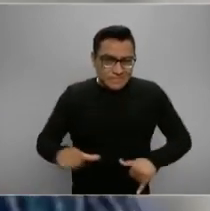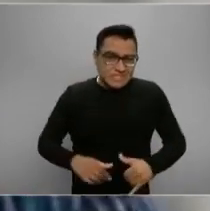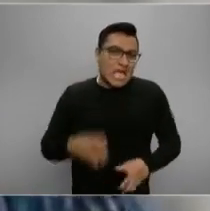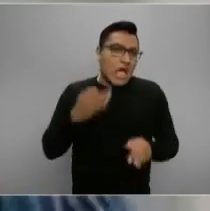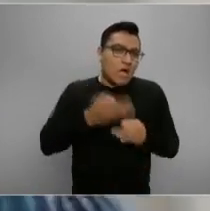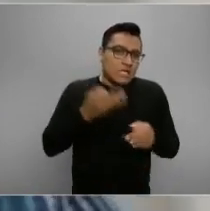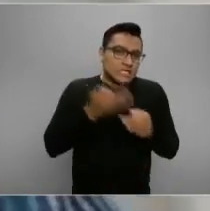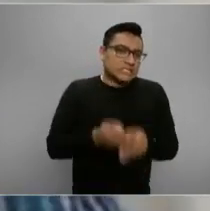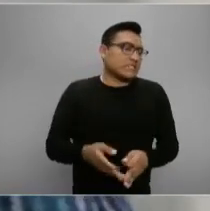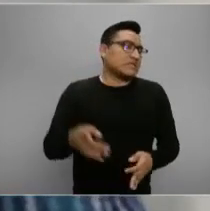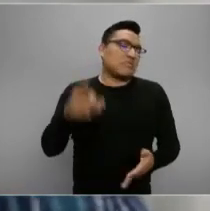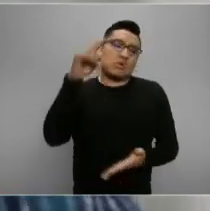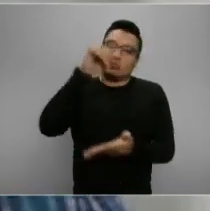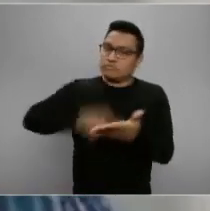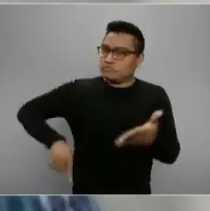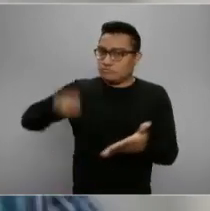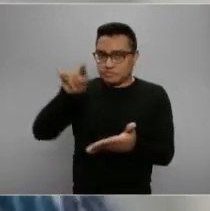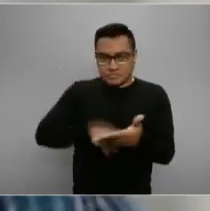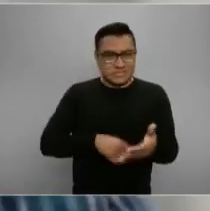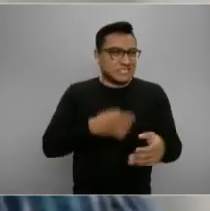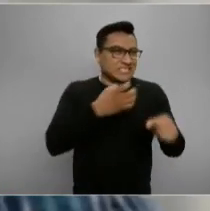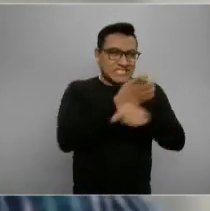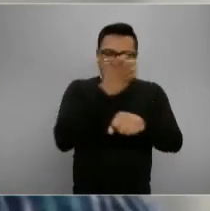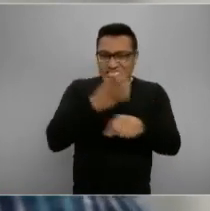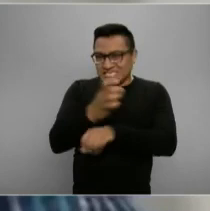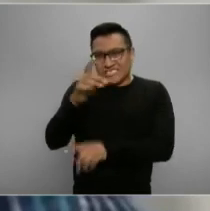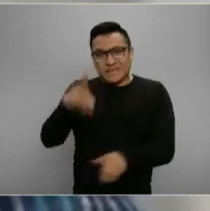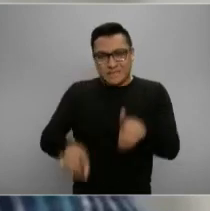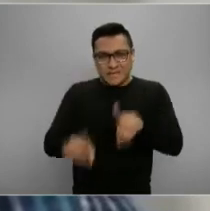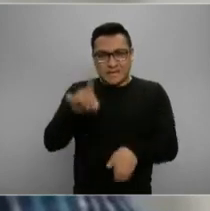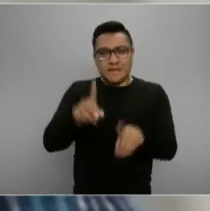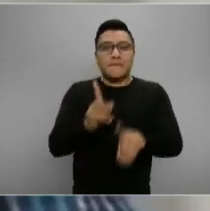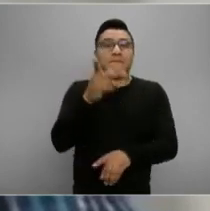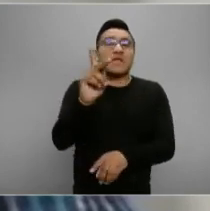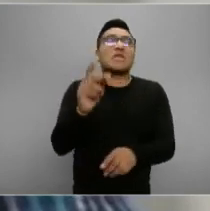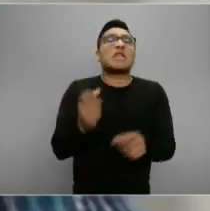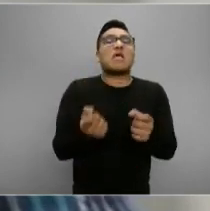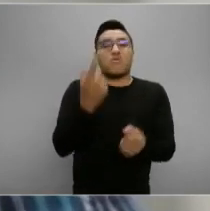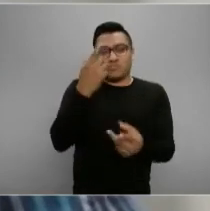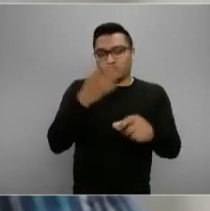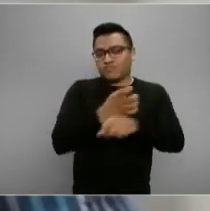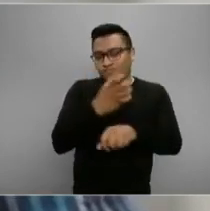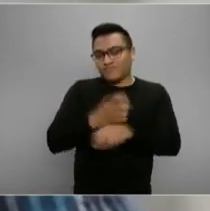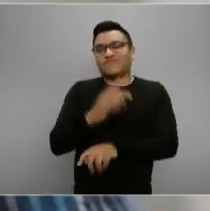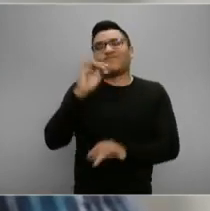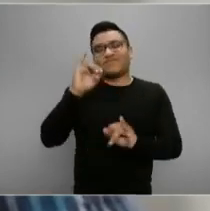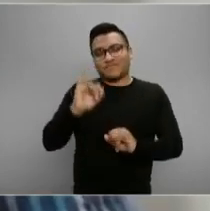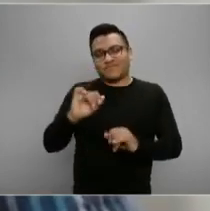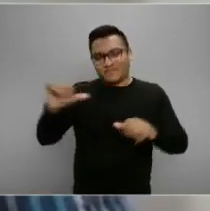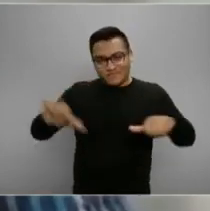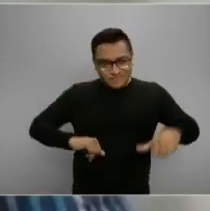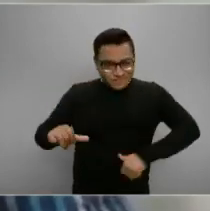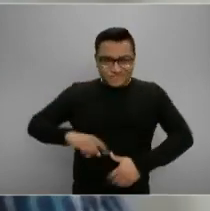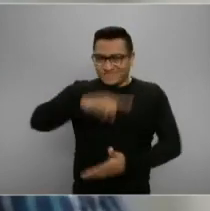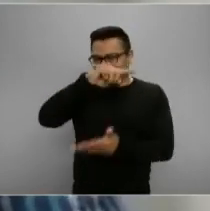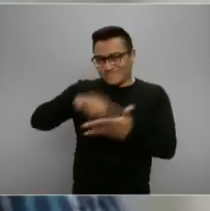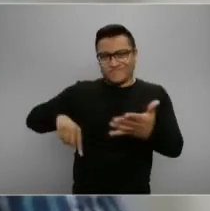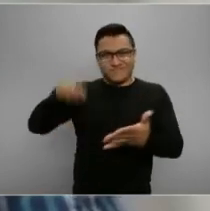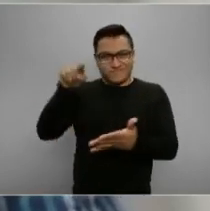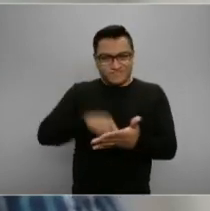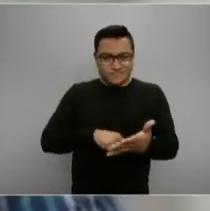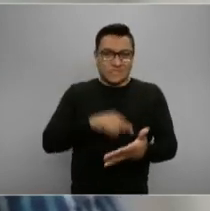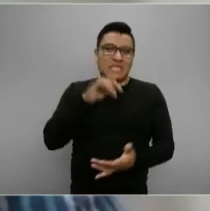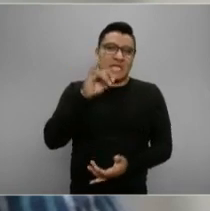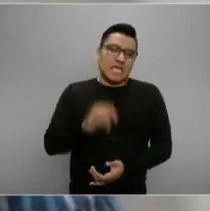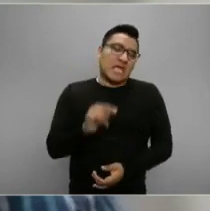suspendidas dependiendo de cada uno de los estados. Hay estados donde ya nos han solicitado suspender las obras y hemos acatado plenamente otros estados